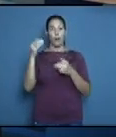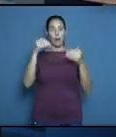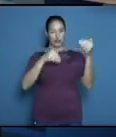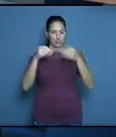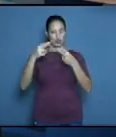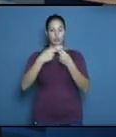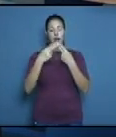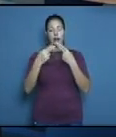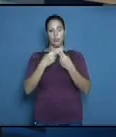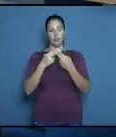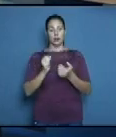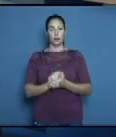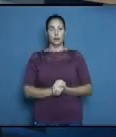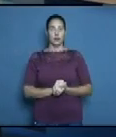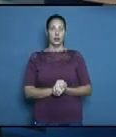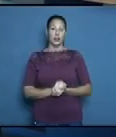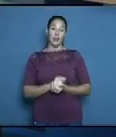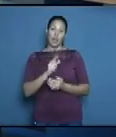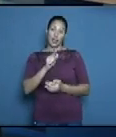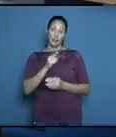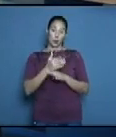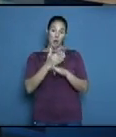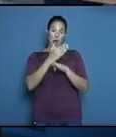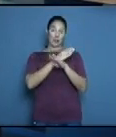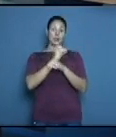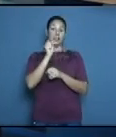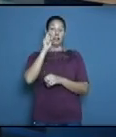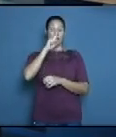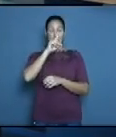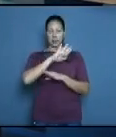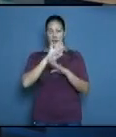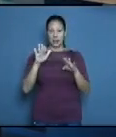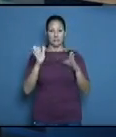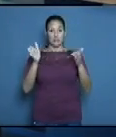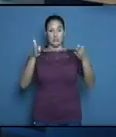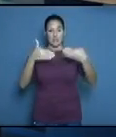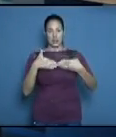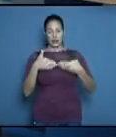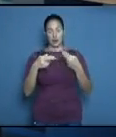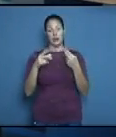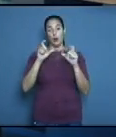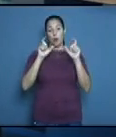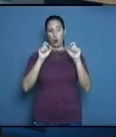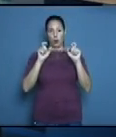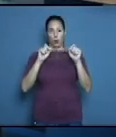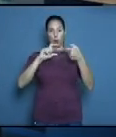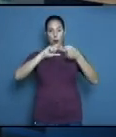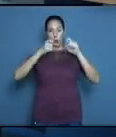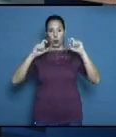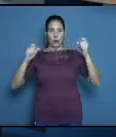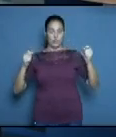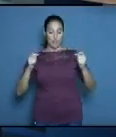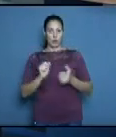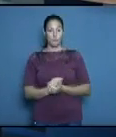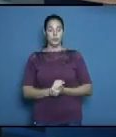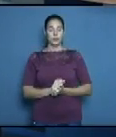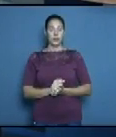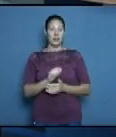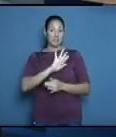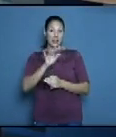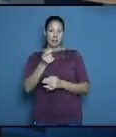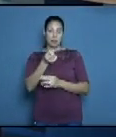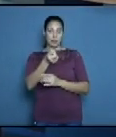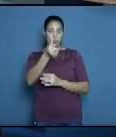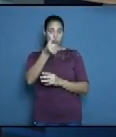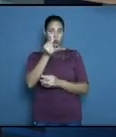antepenúltima jornada de los Juegos de Tokio increíble como pasa el tiempo muy rápido ya se están acabando los Juegos Olímpicos